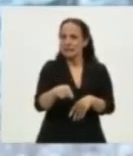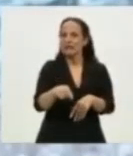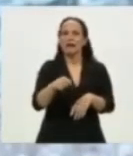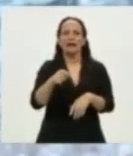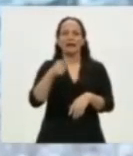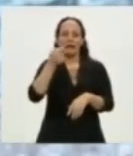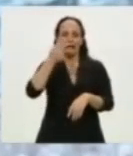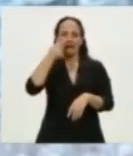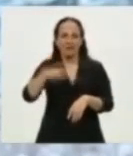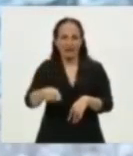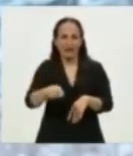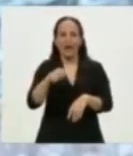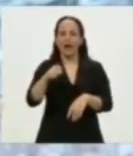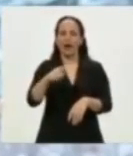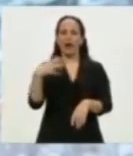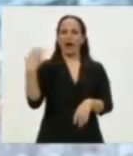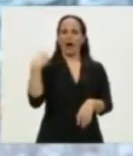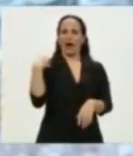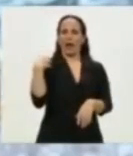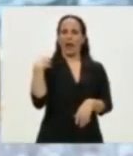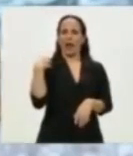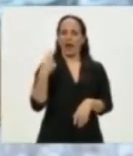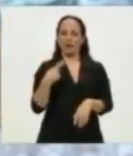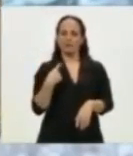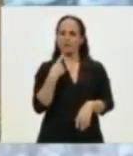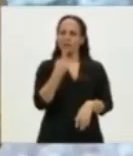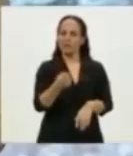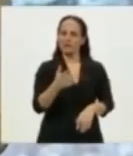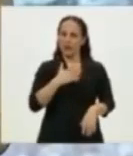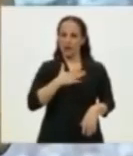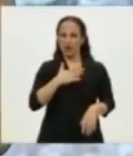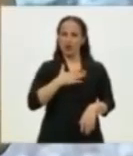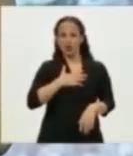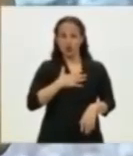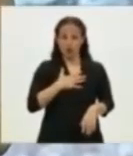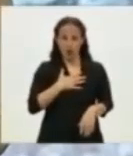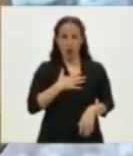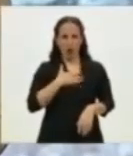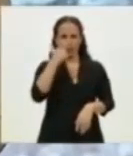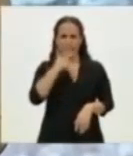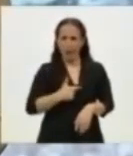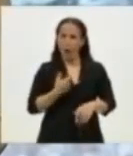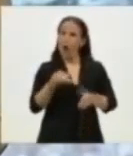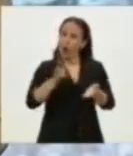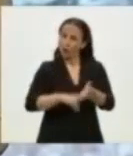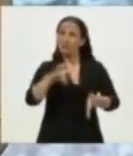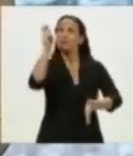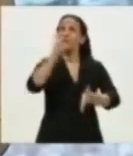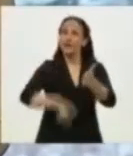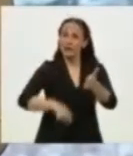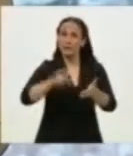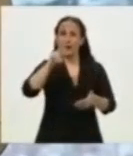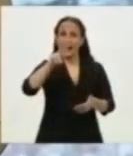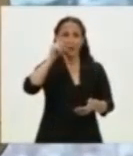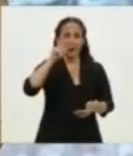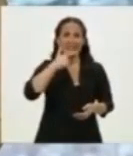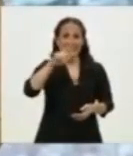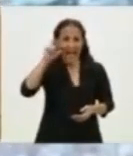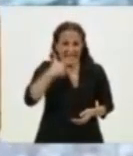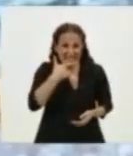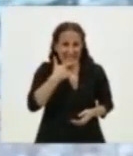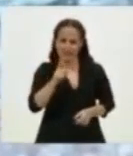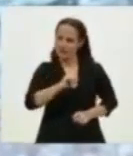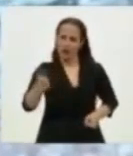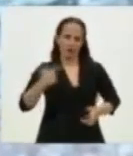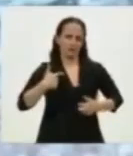uno de los generales dice, yo no voy a pasar por otro Tratado de Versalles y se pega un tiro. Bueno,